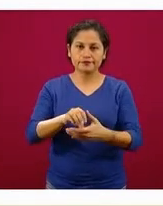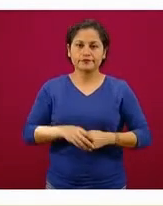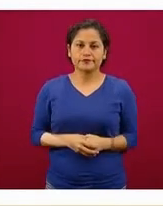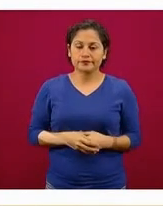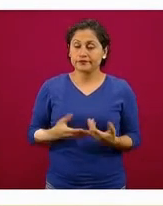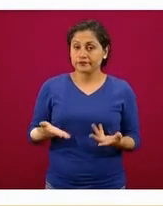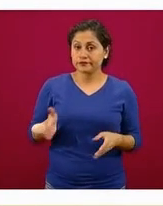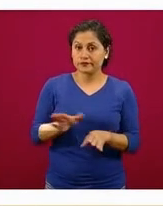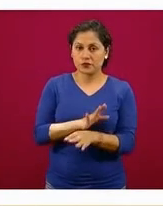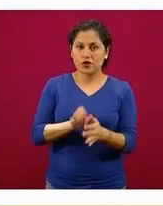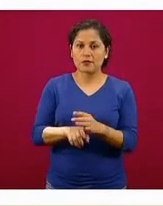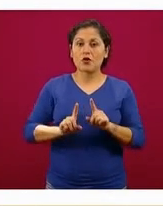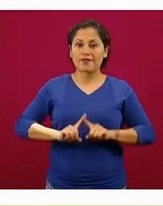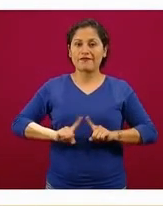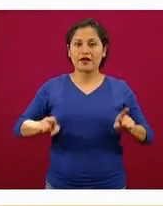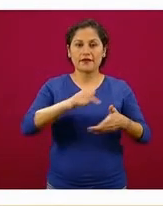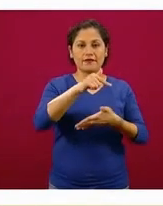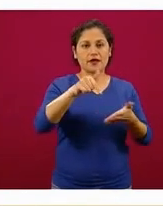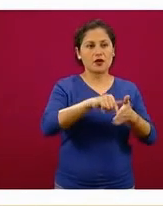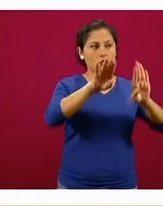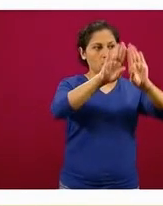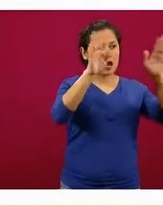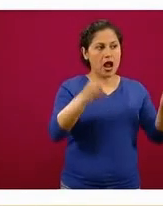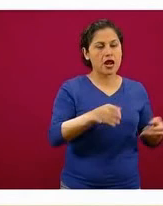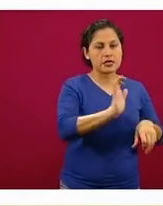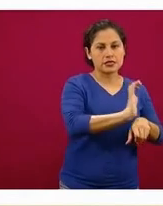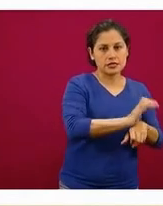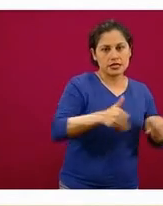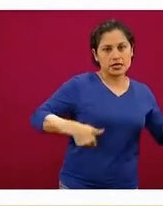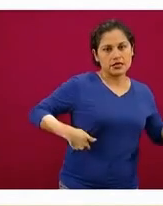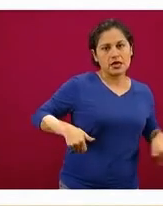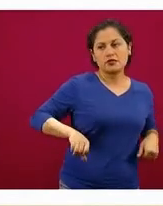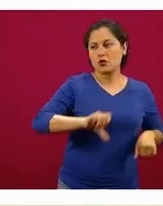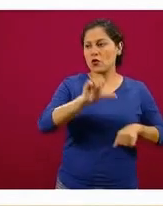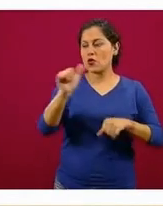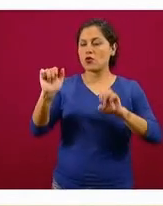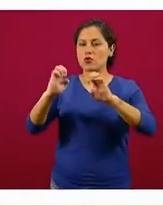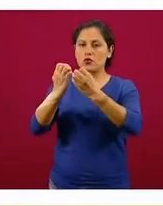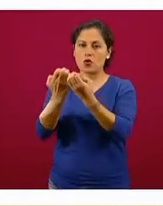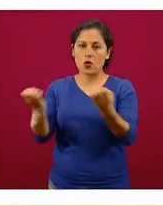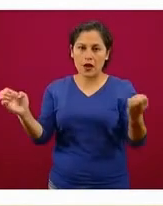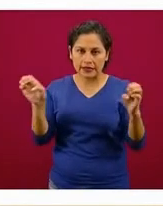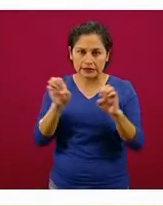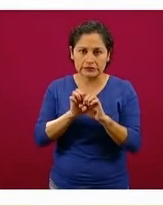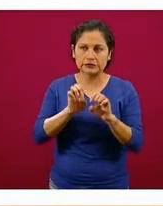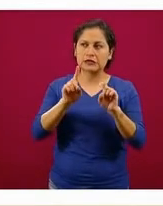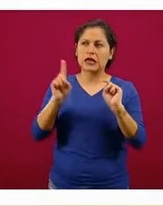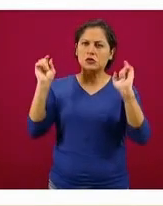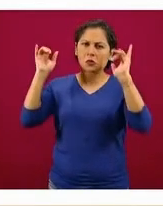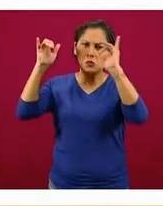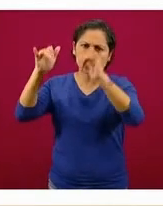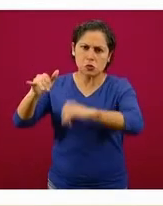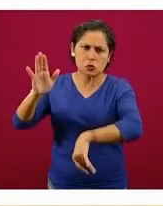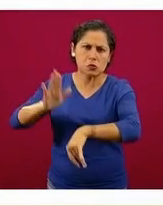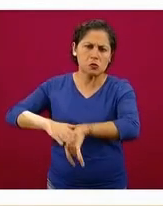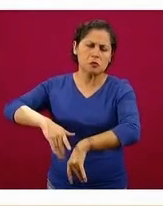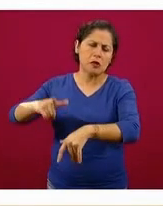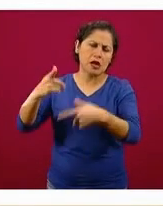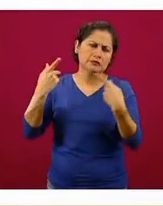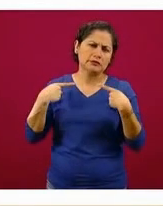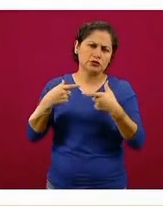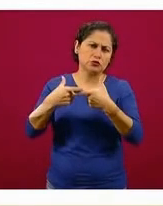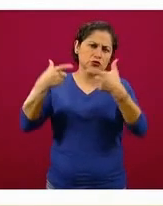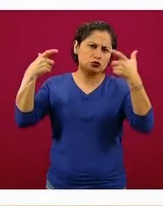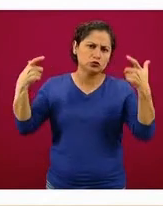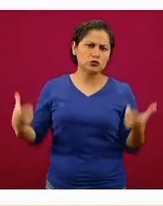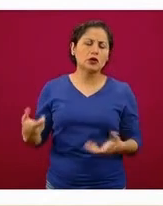cines y teatros respecto al que puede ocurrir en este tipo de eventos. Este tipo de eventos son verdaderamente masivos, generalmente son